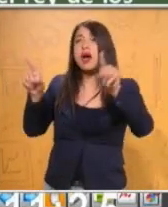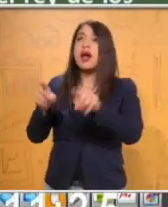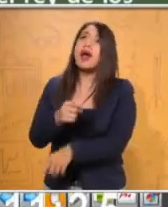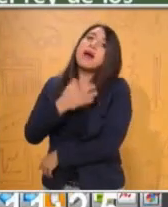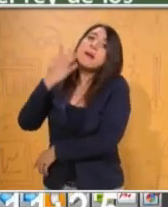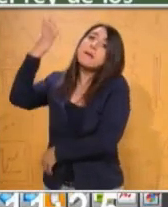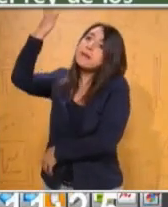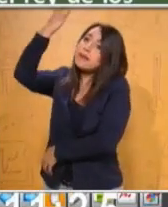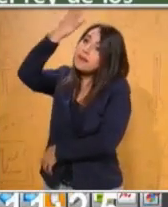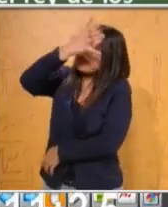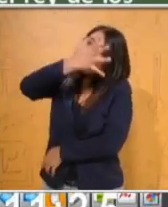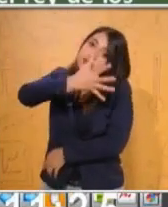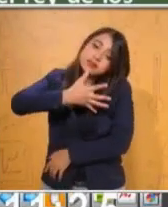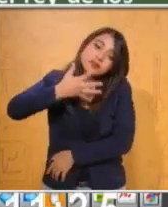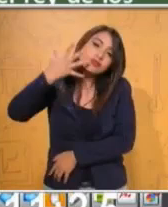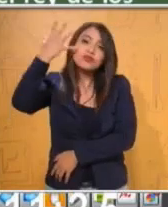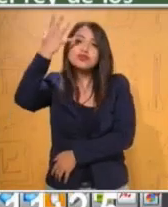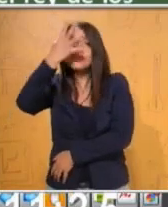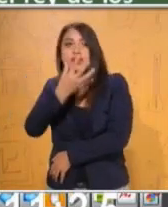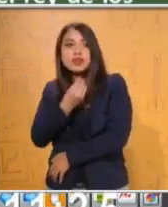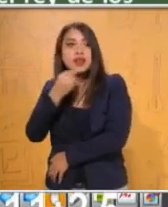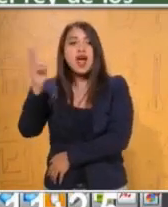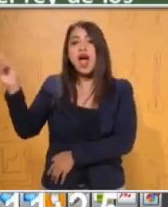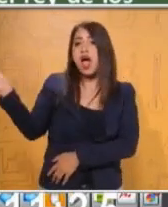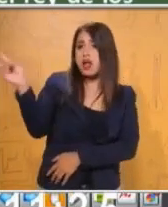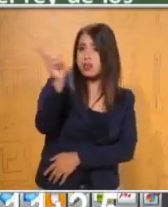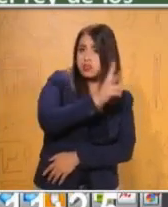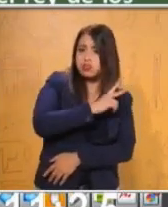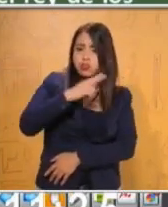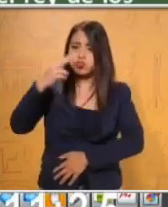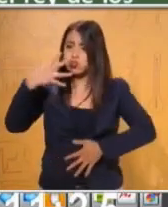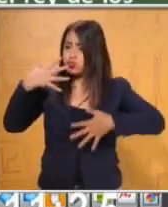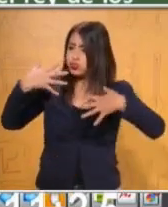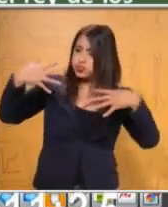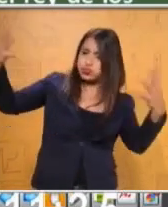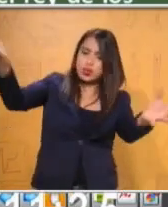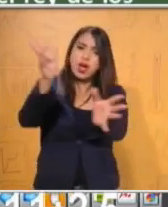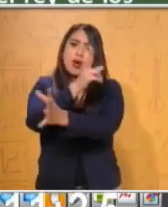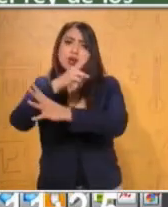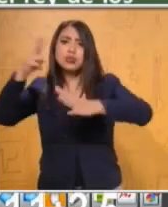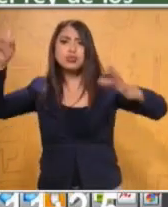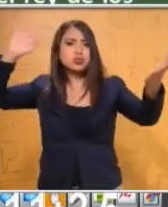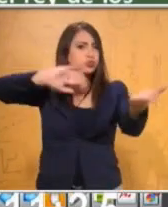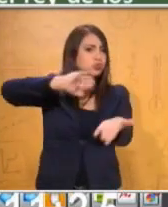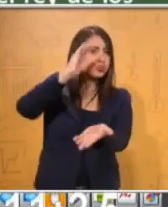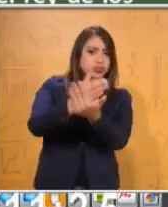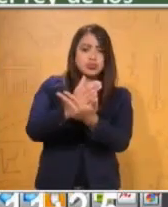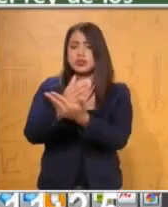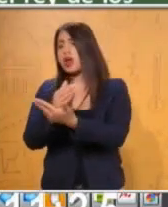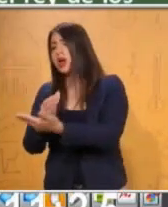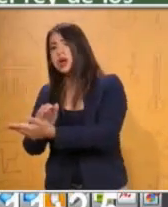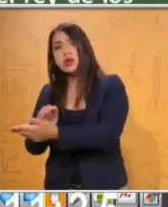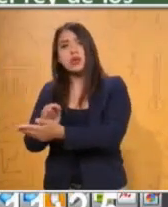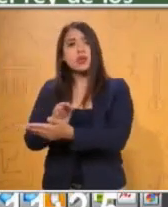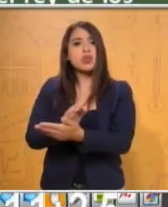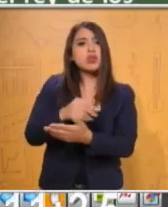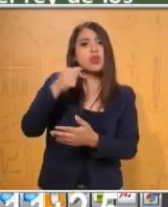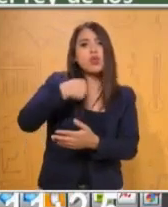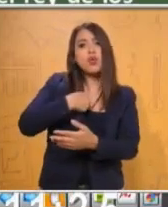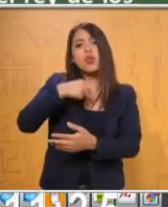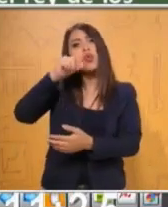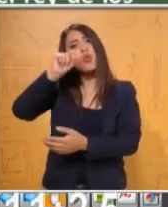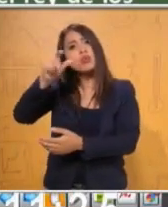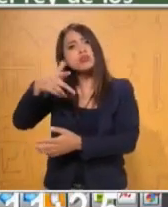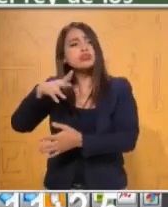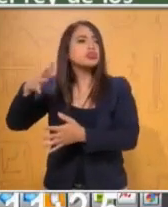granizo detuvo su danza y el viento del norte dejó de rugir. Y un perfume delicioso penetró por entre las